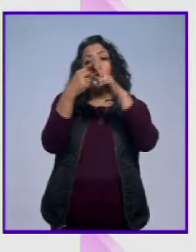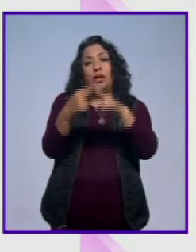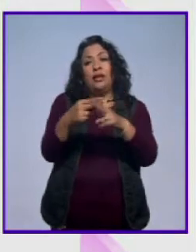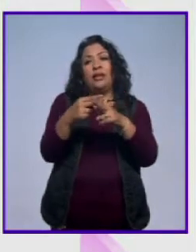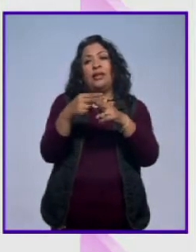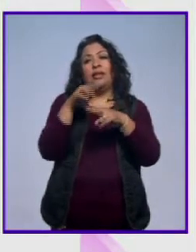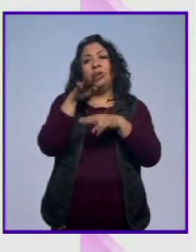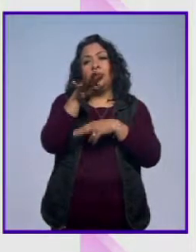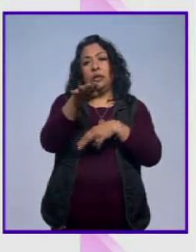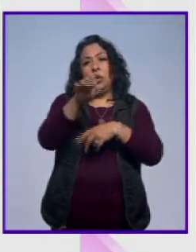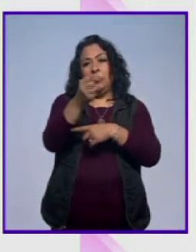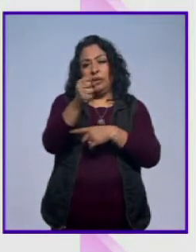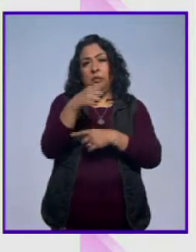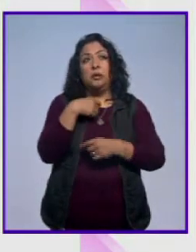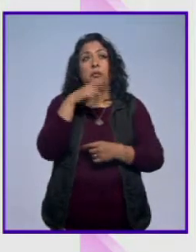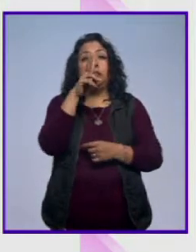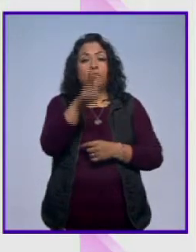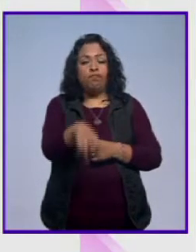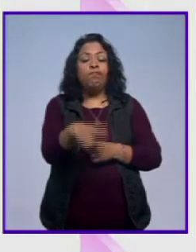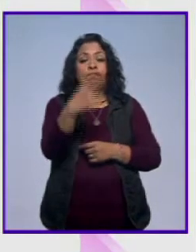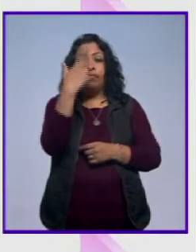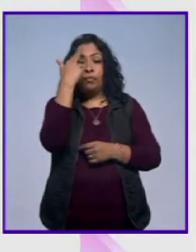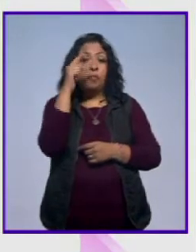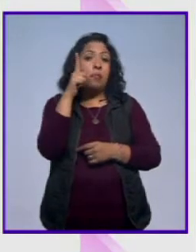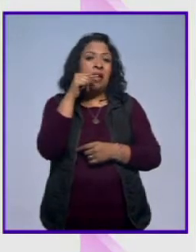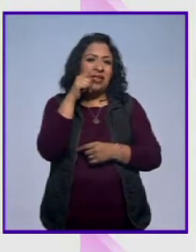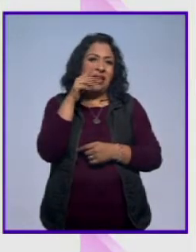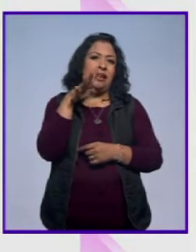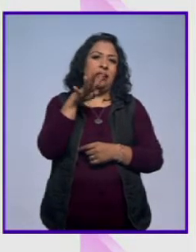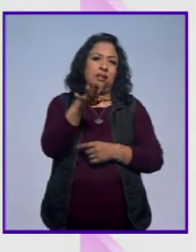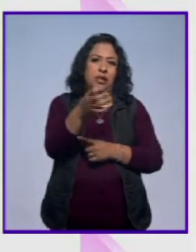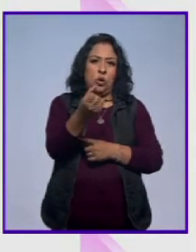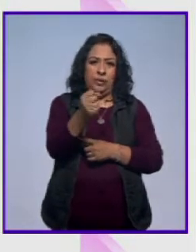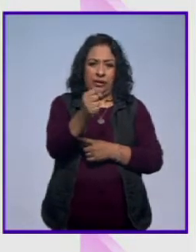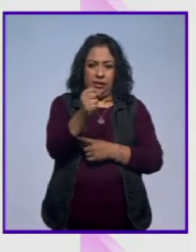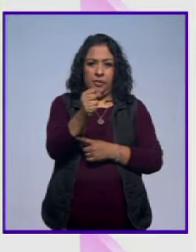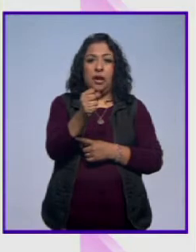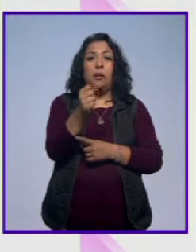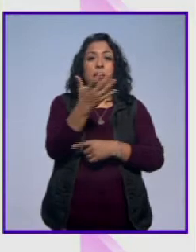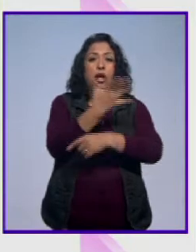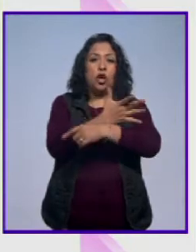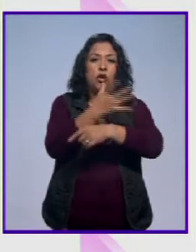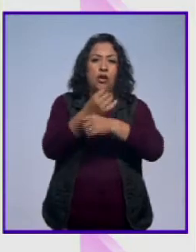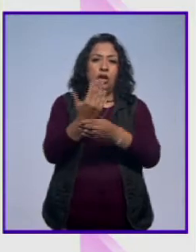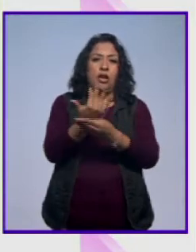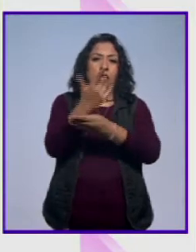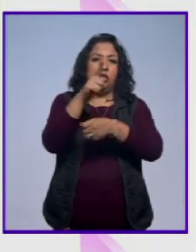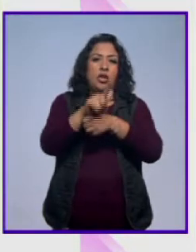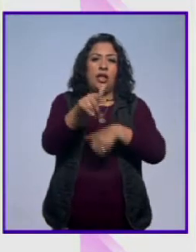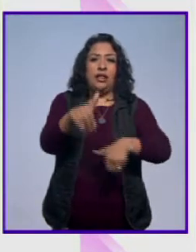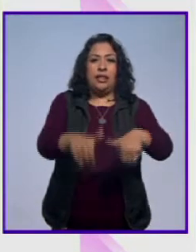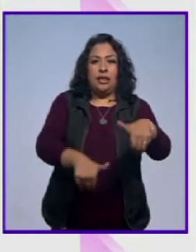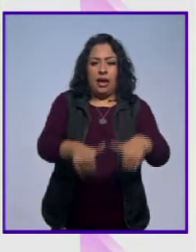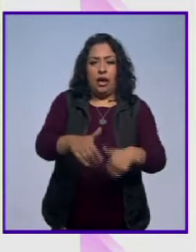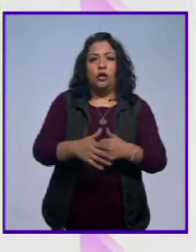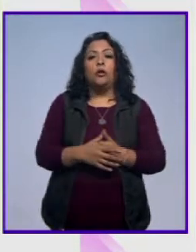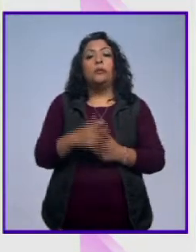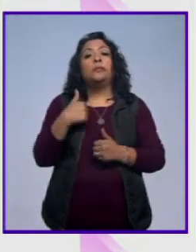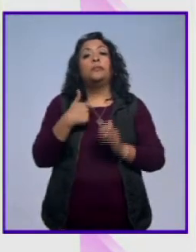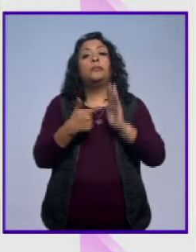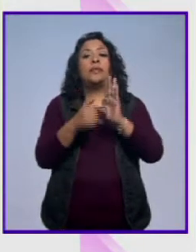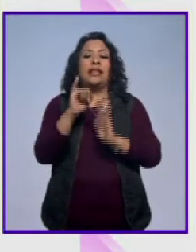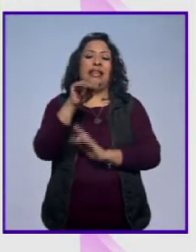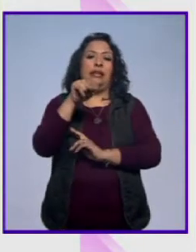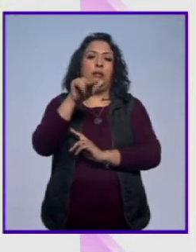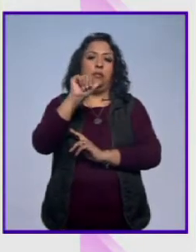del 19 de septiembre. Efectivamente, mañana, 19 de septiembre, la Coordinación Nacional de Teatro va a ofrecer del